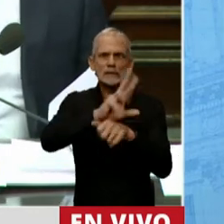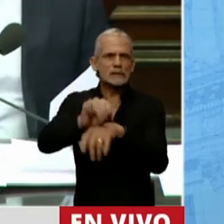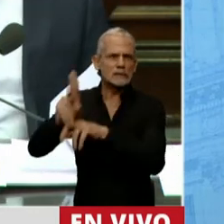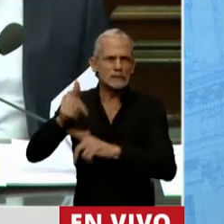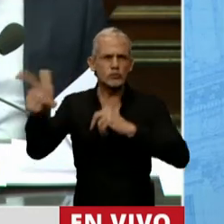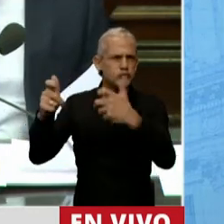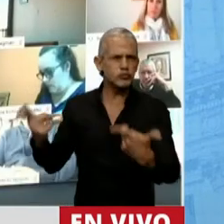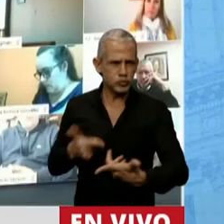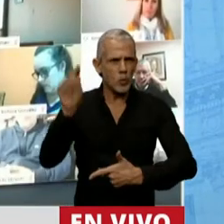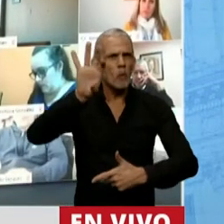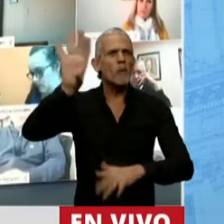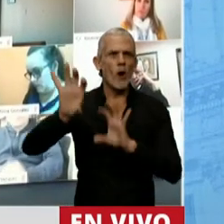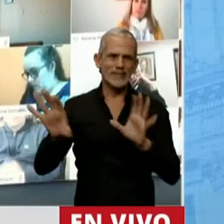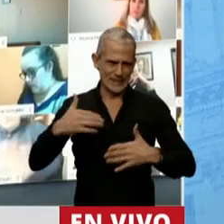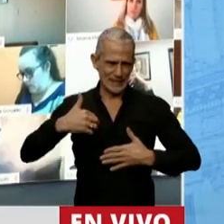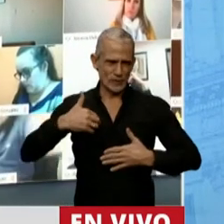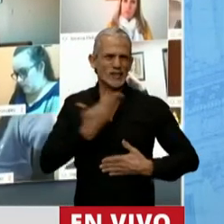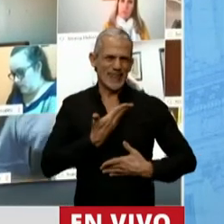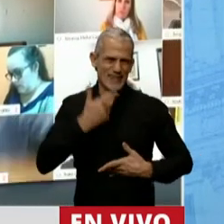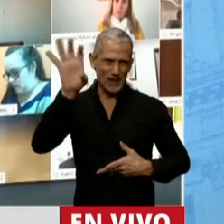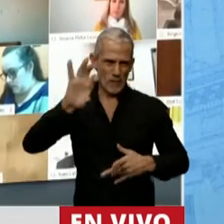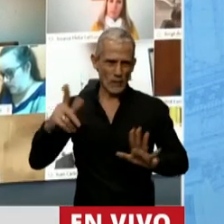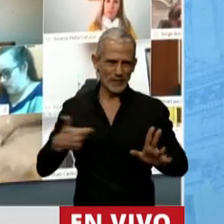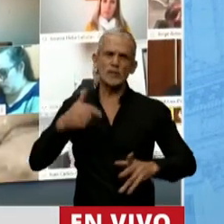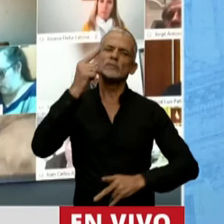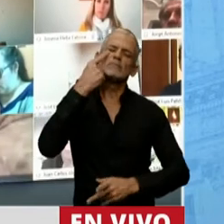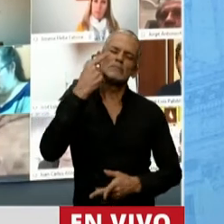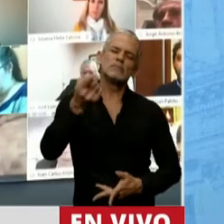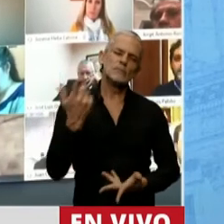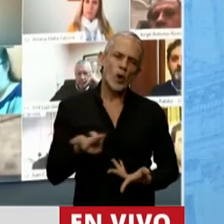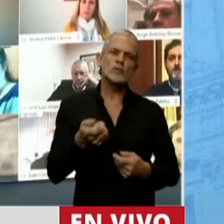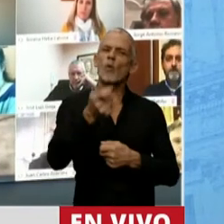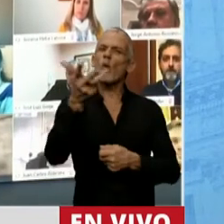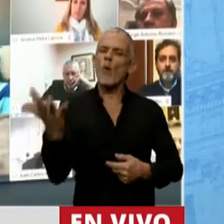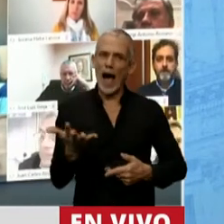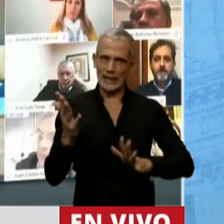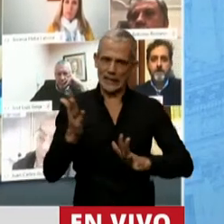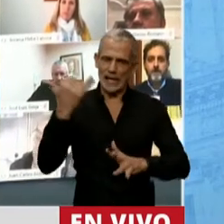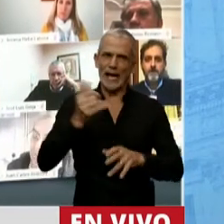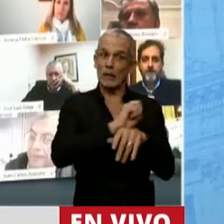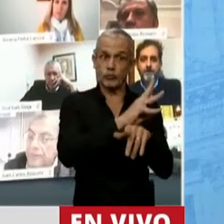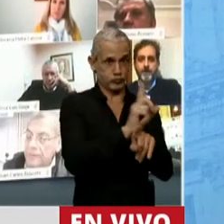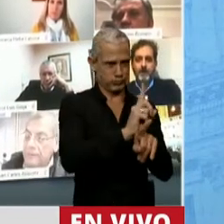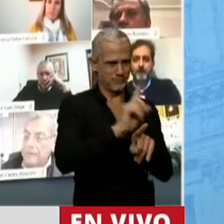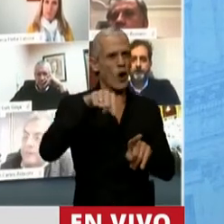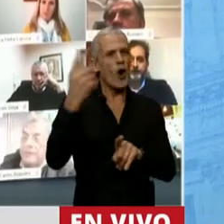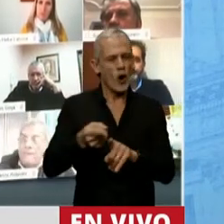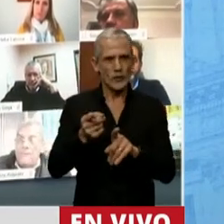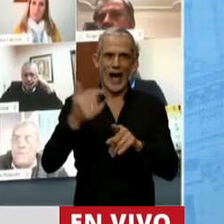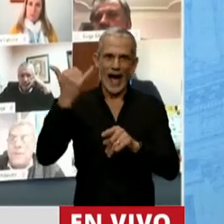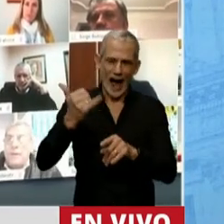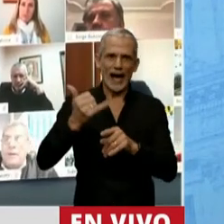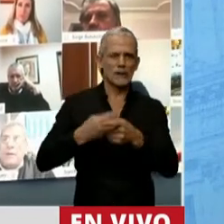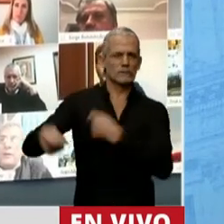vivimos en las provincias. Yo soy de Santa Fe, usted debe conocer los números de la otra epidemia que es producto del